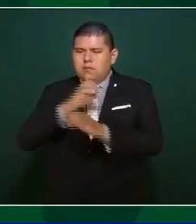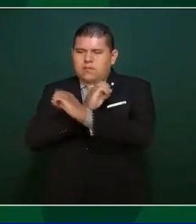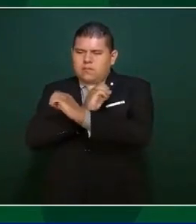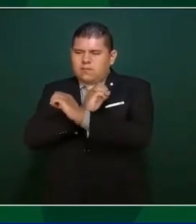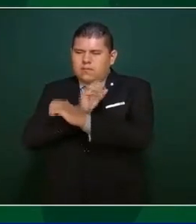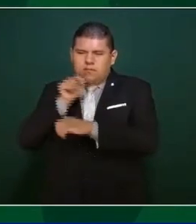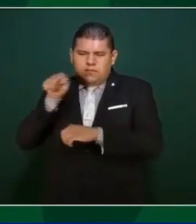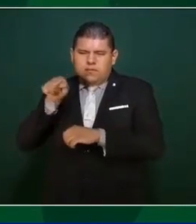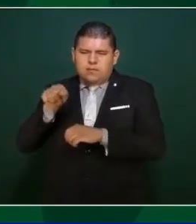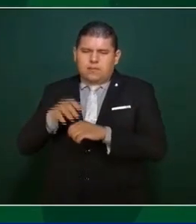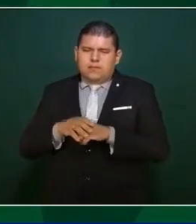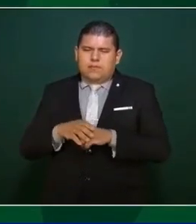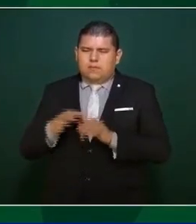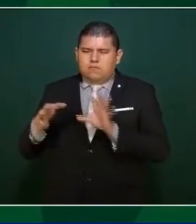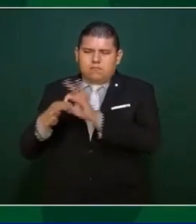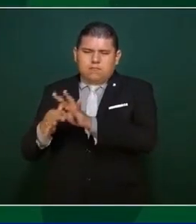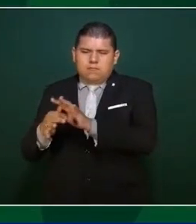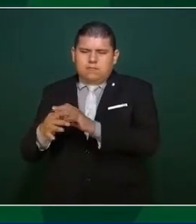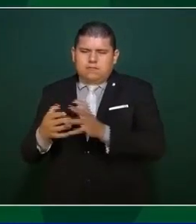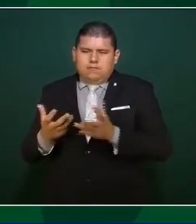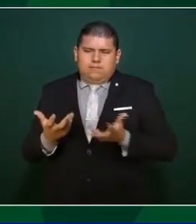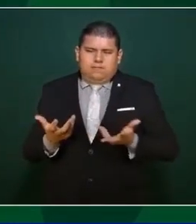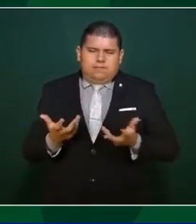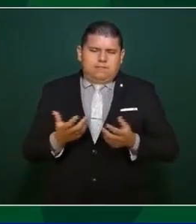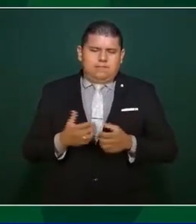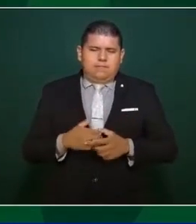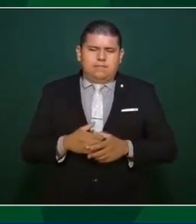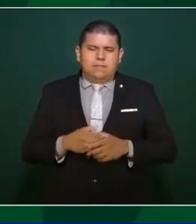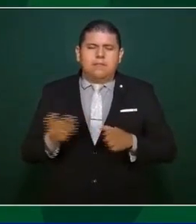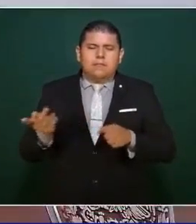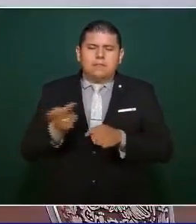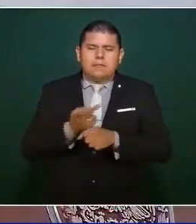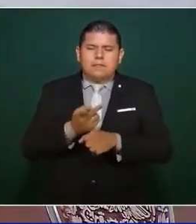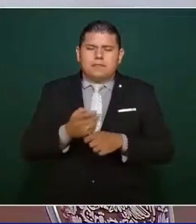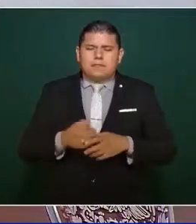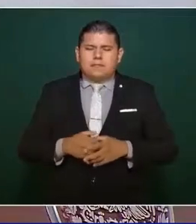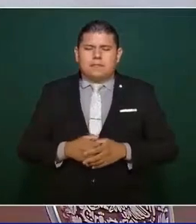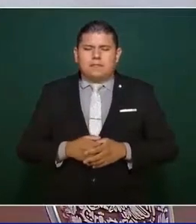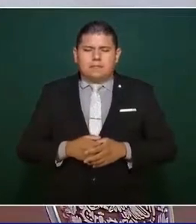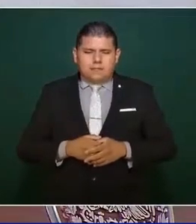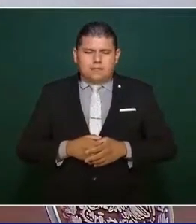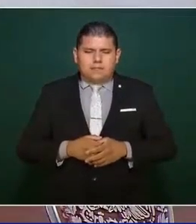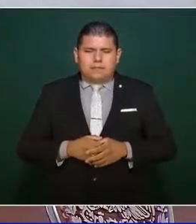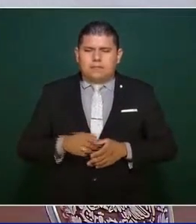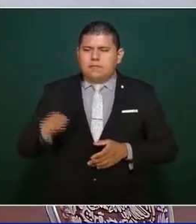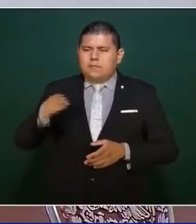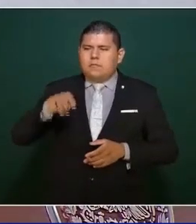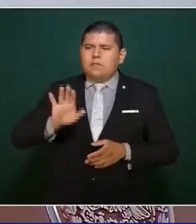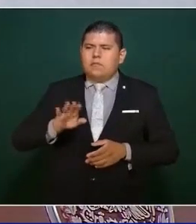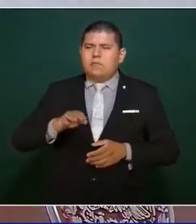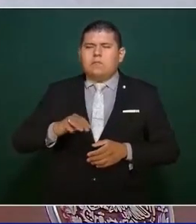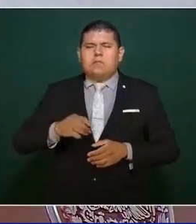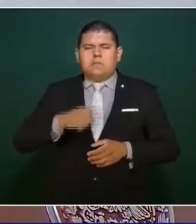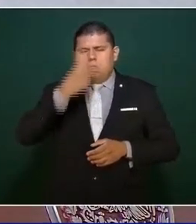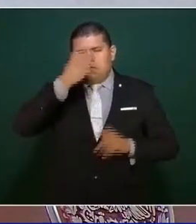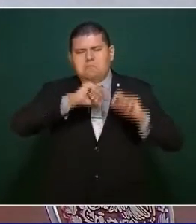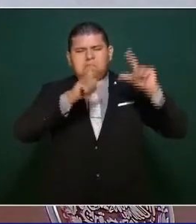pues todos los que eran los que se sentían los dueños de México.